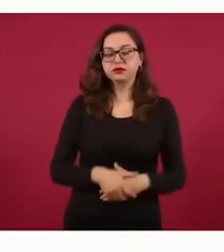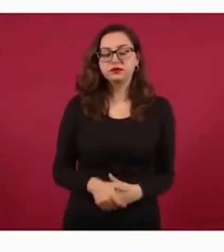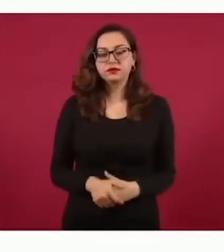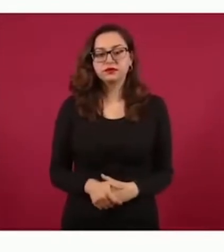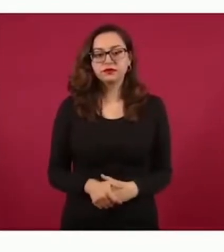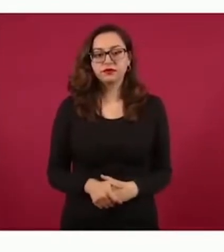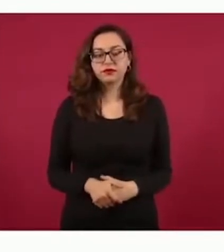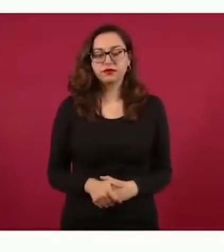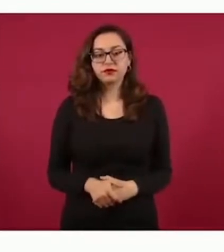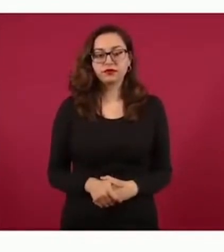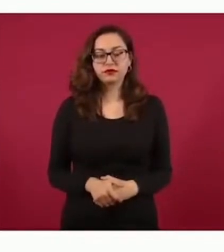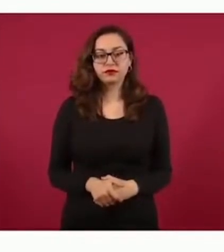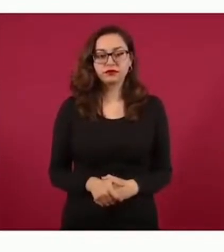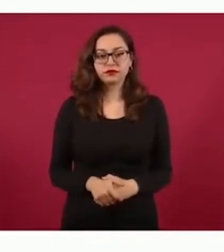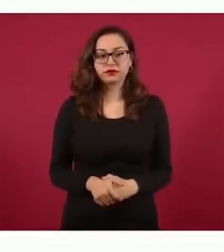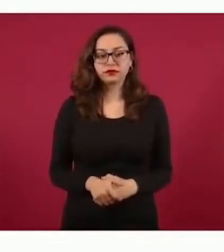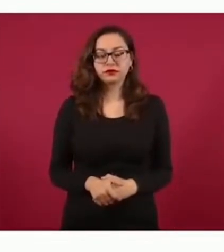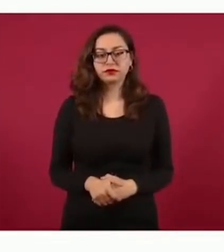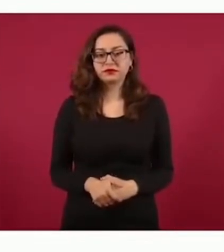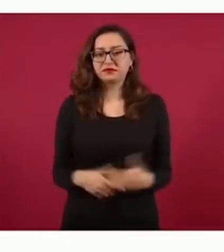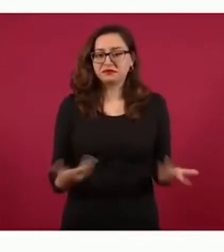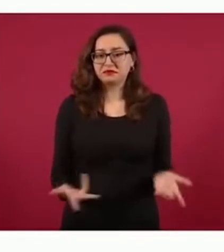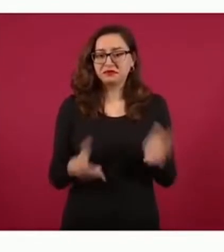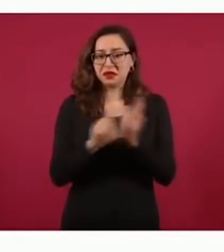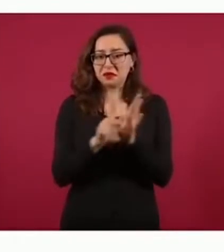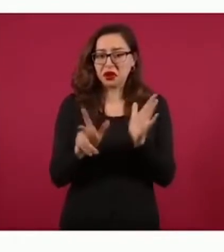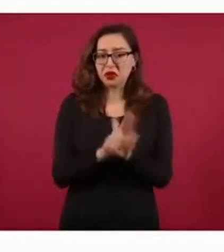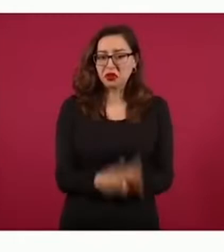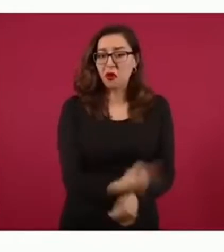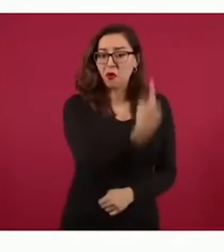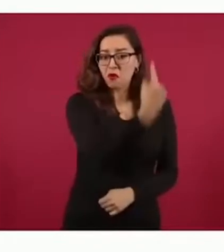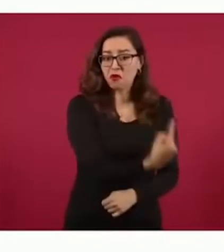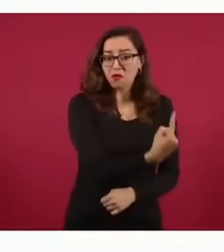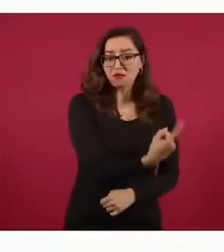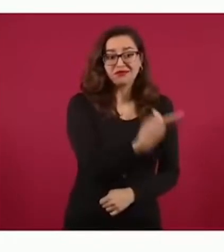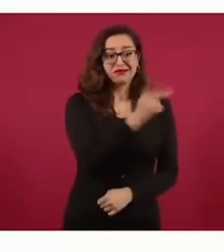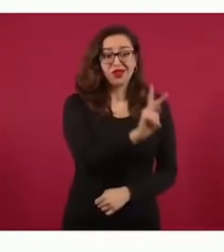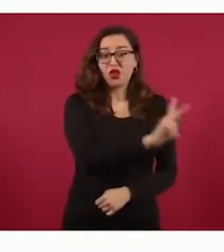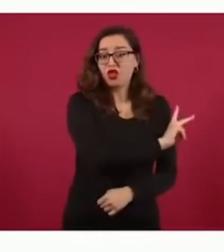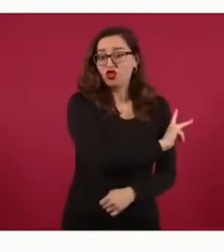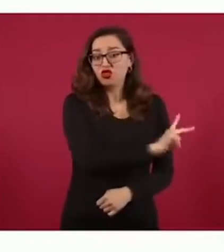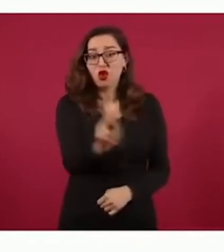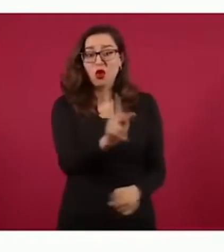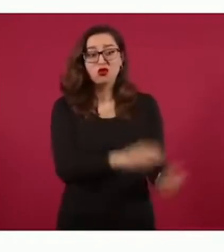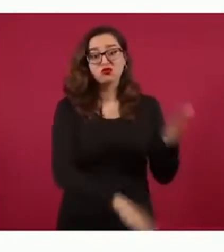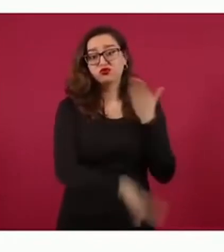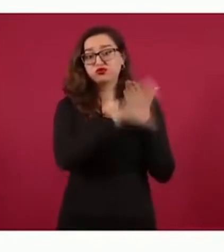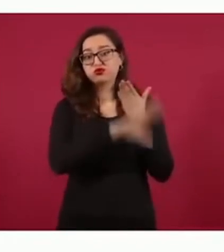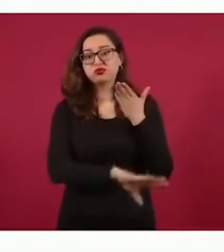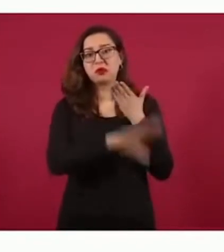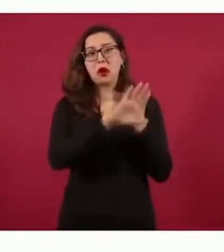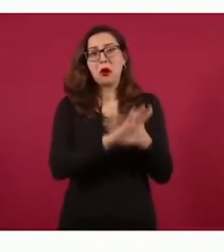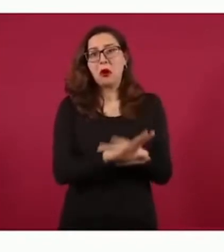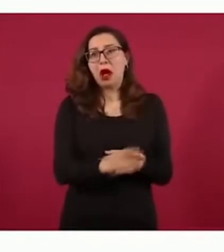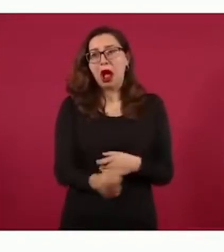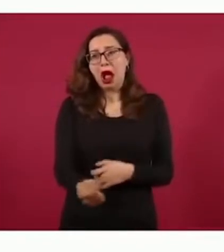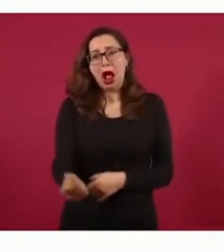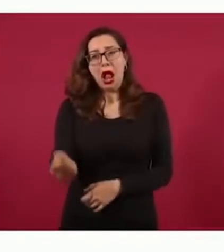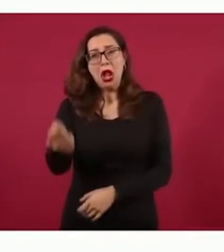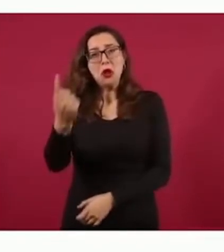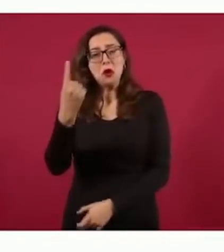Pero así como este periódico, todos, algunas excepciones, Son Rosas, por ejemplo, La Jornada.